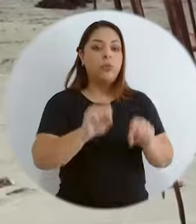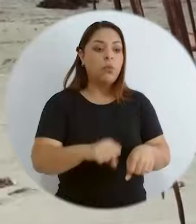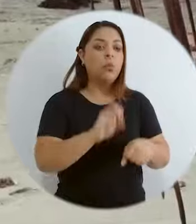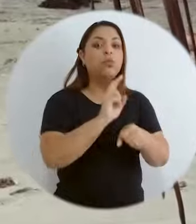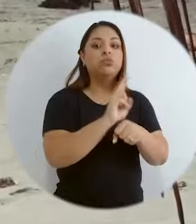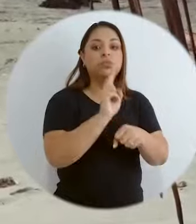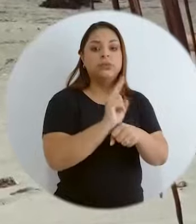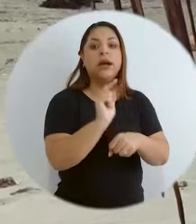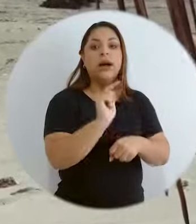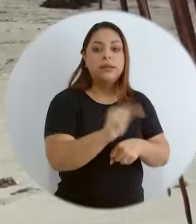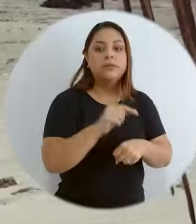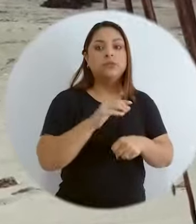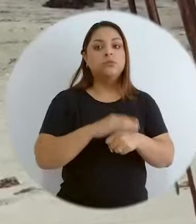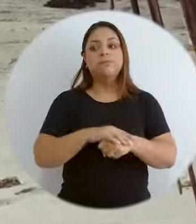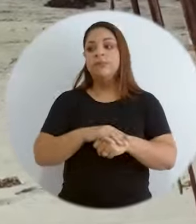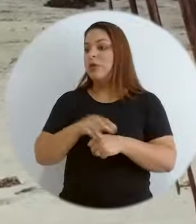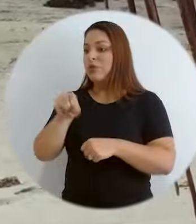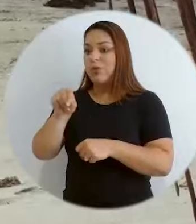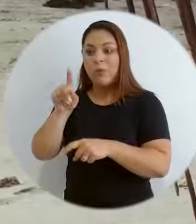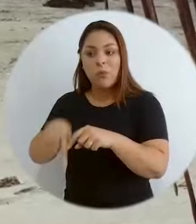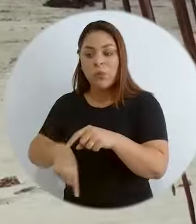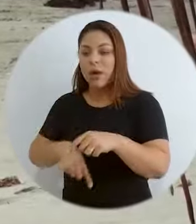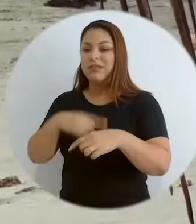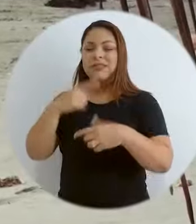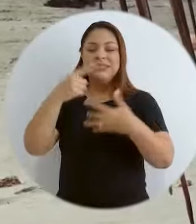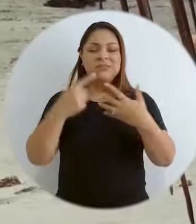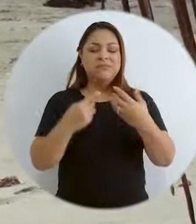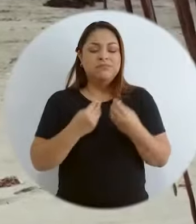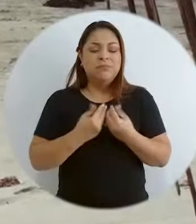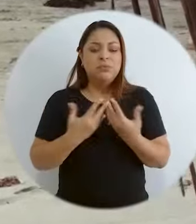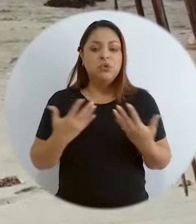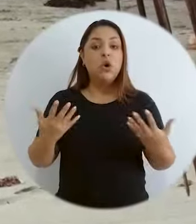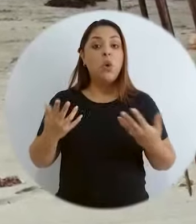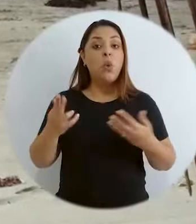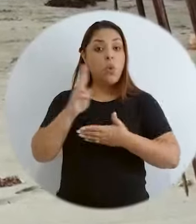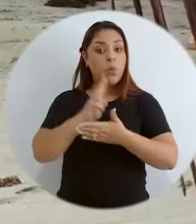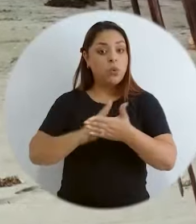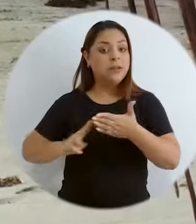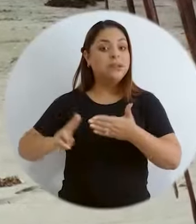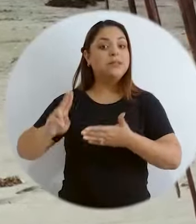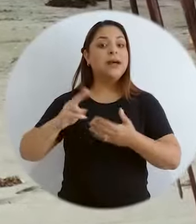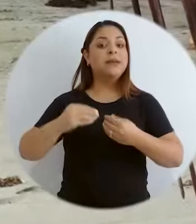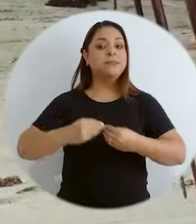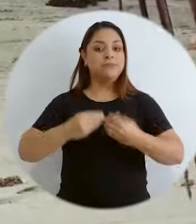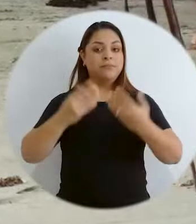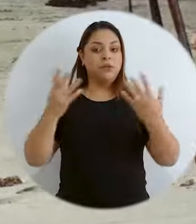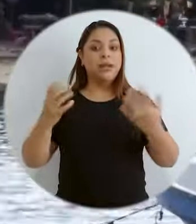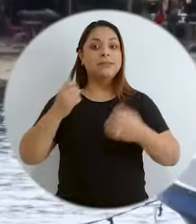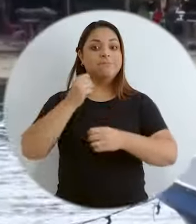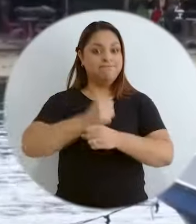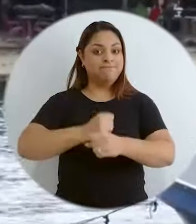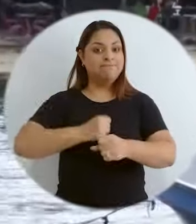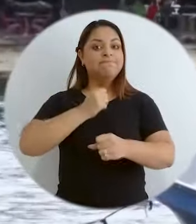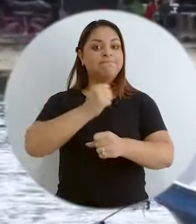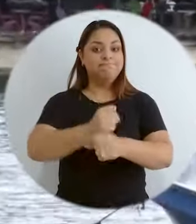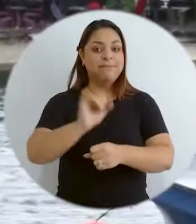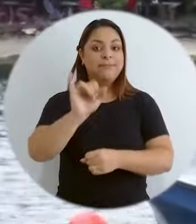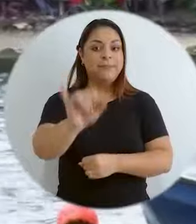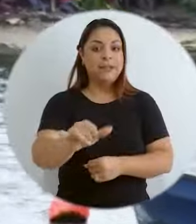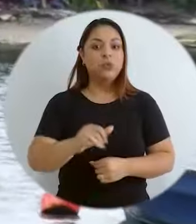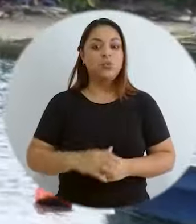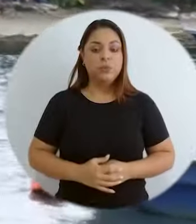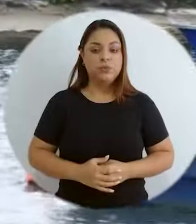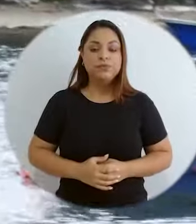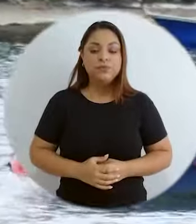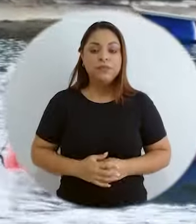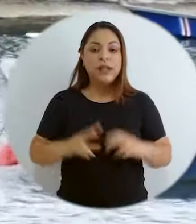puedo hacer uso de un recurso, cuándo de otro recurso. Eso lo necesitamos. Pero en eso estamos trabajando las universidades públicas.